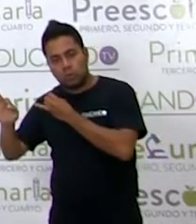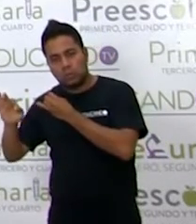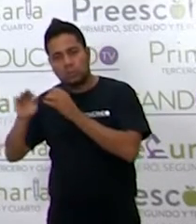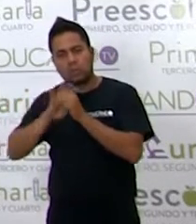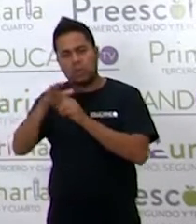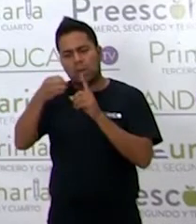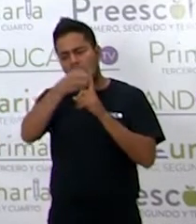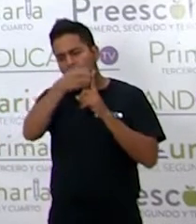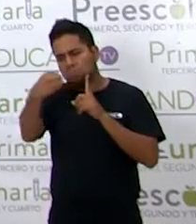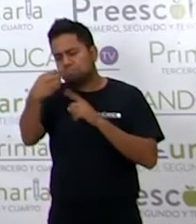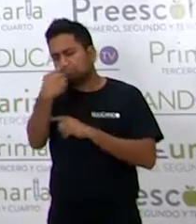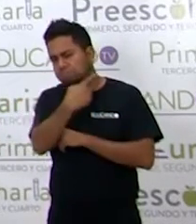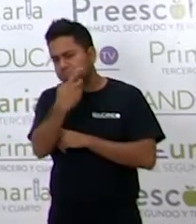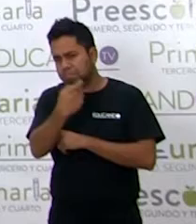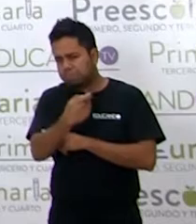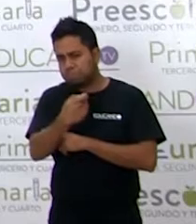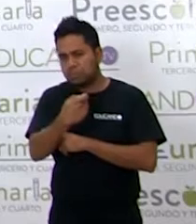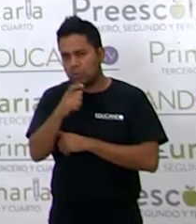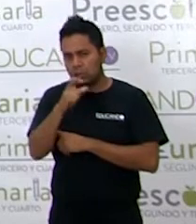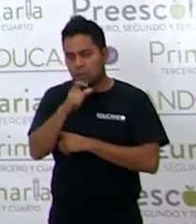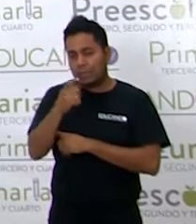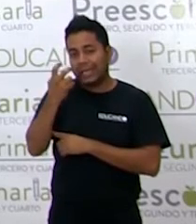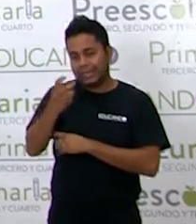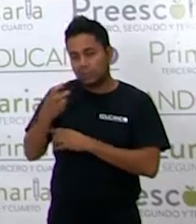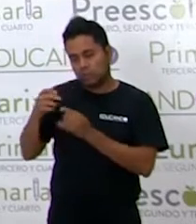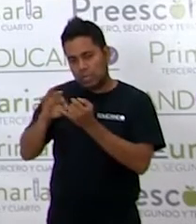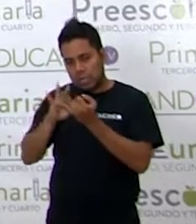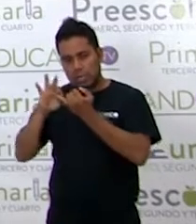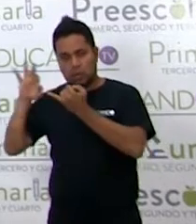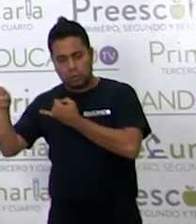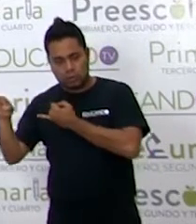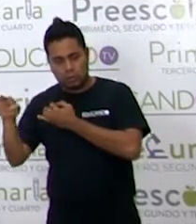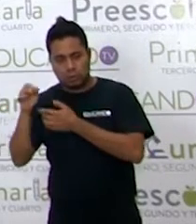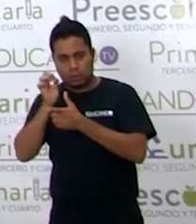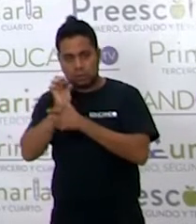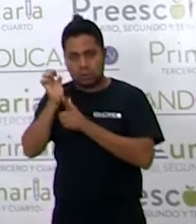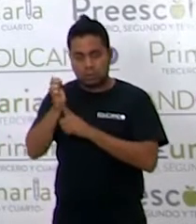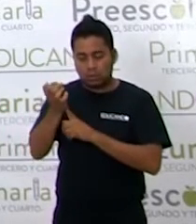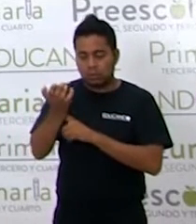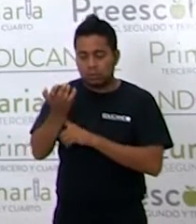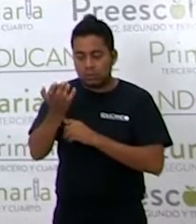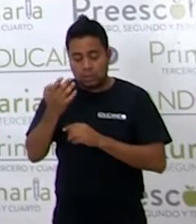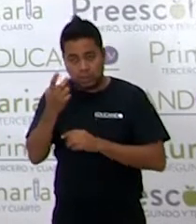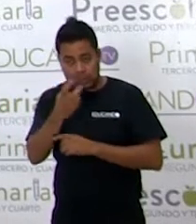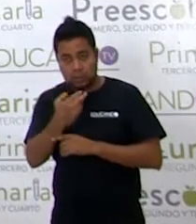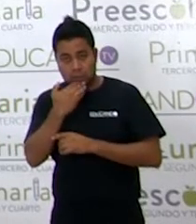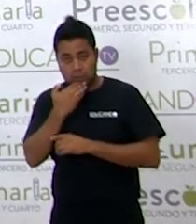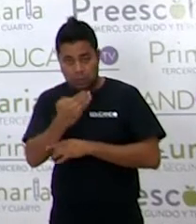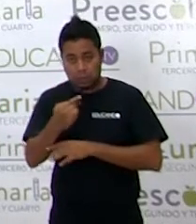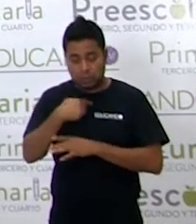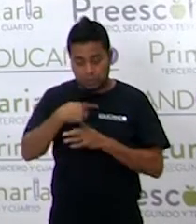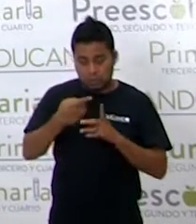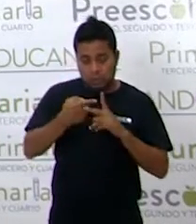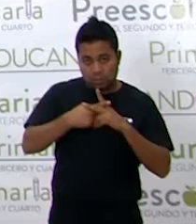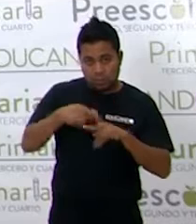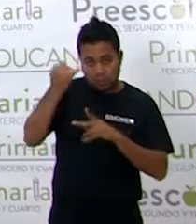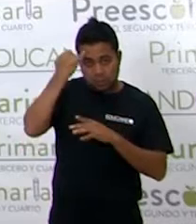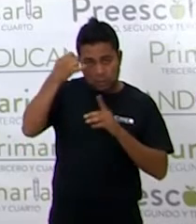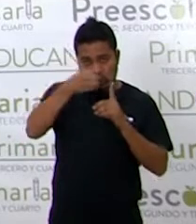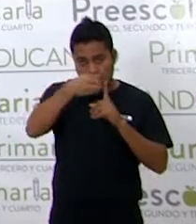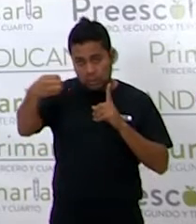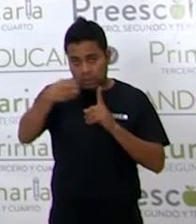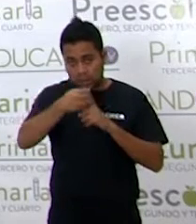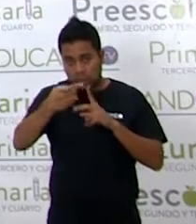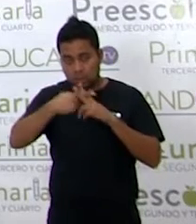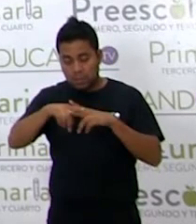es esta oración? Del final. Entonces, es correcto que empiece a organizar mis ideas de esta